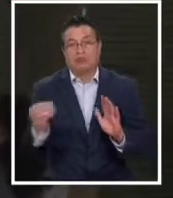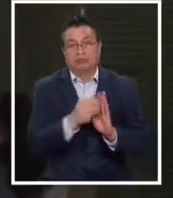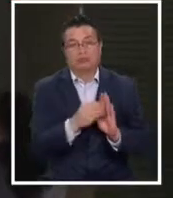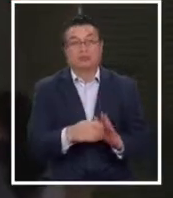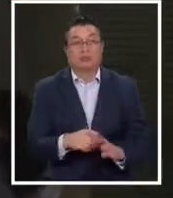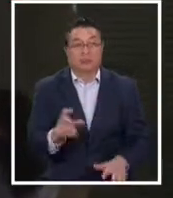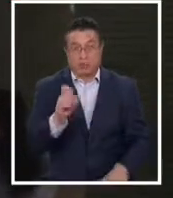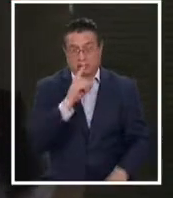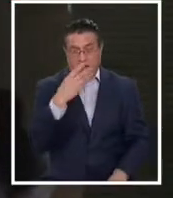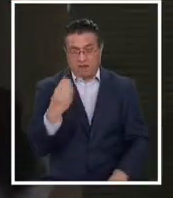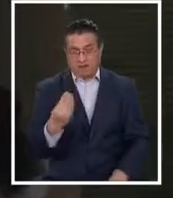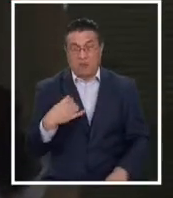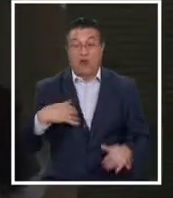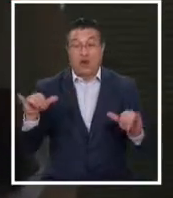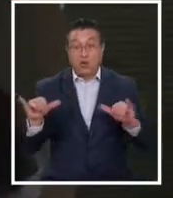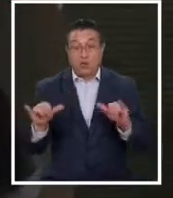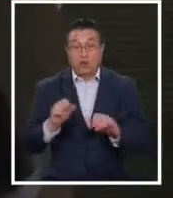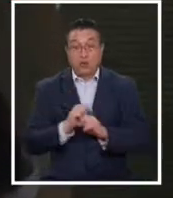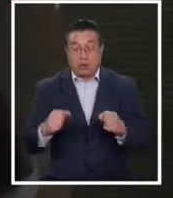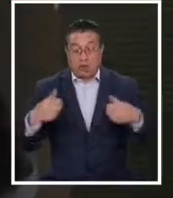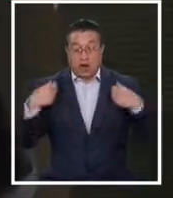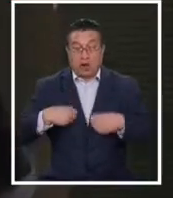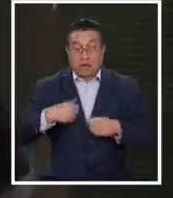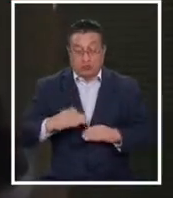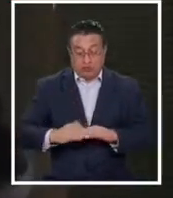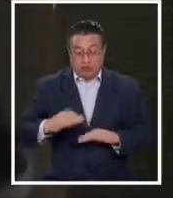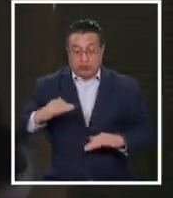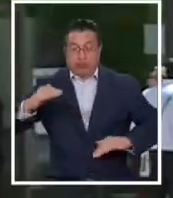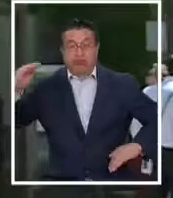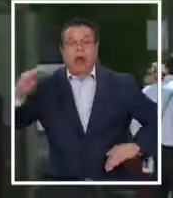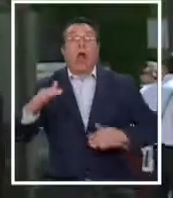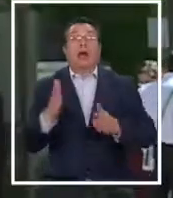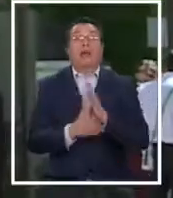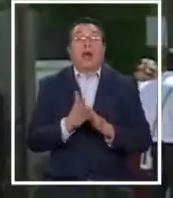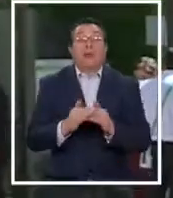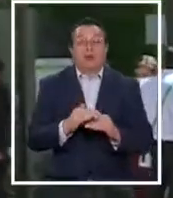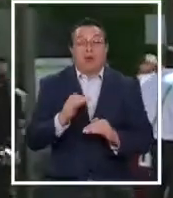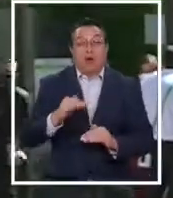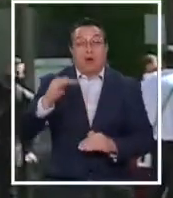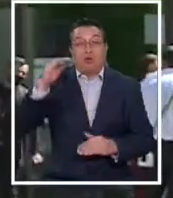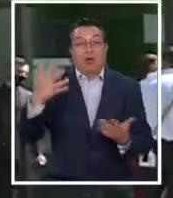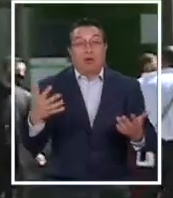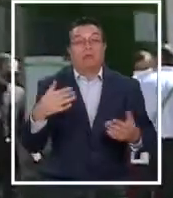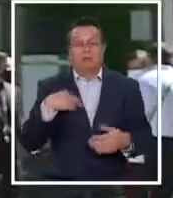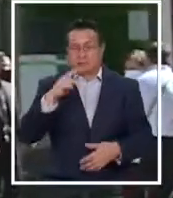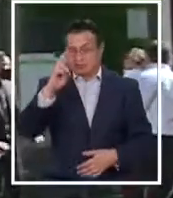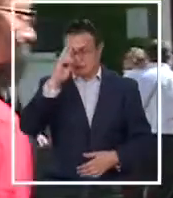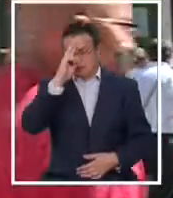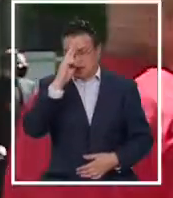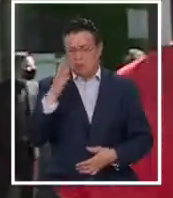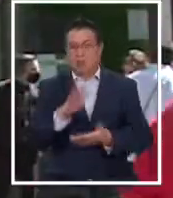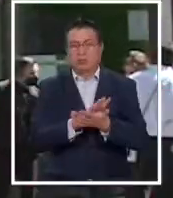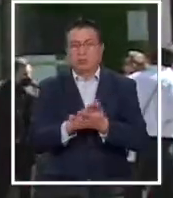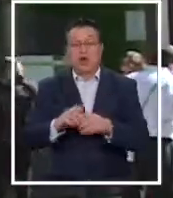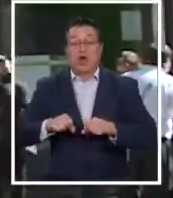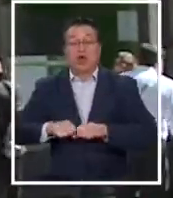Está bien, sea, como las guaguas no van a poder comprarse ropitas y crecen súper rápido. Igual lo encuentro extraño porque por ser en un supermercado te pueden vender